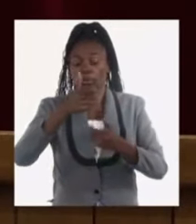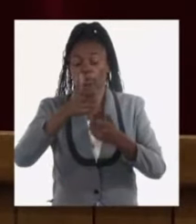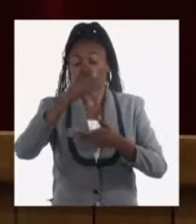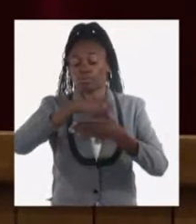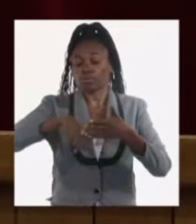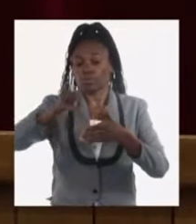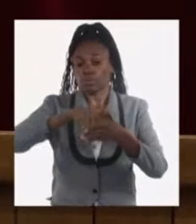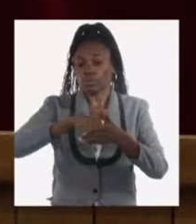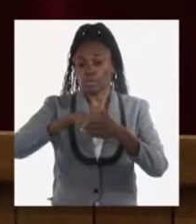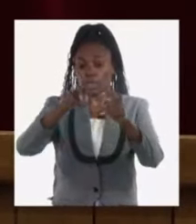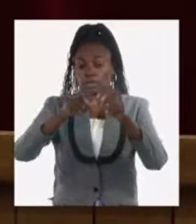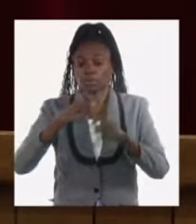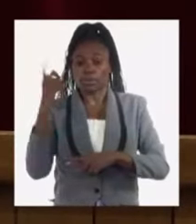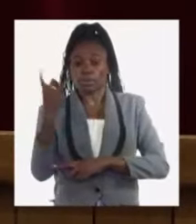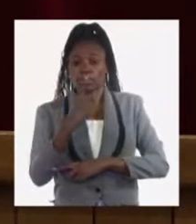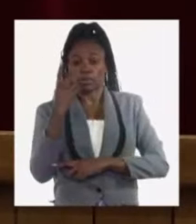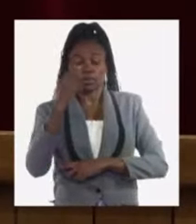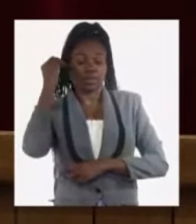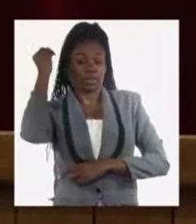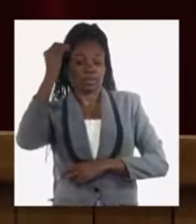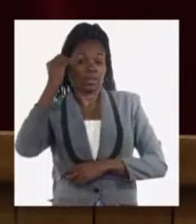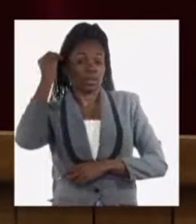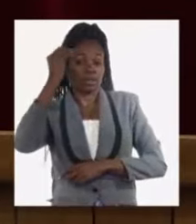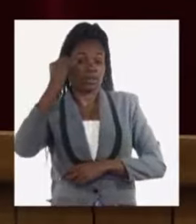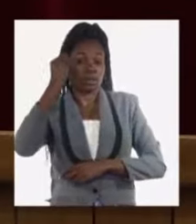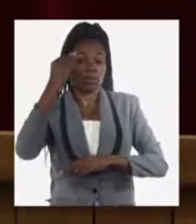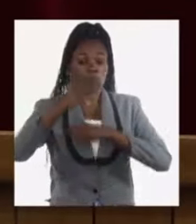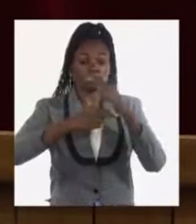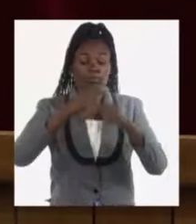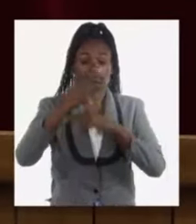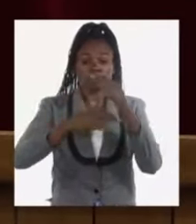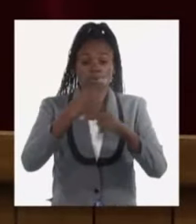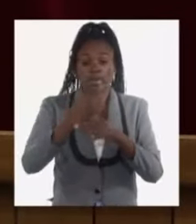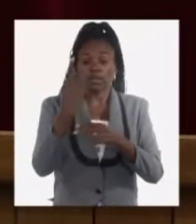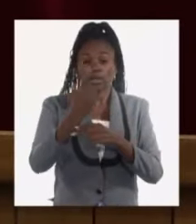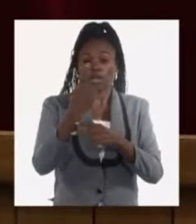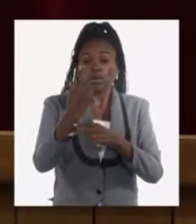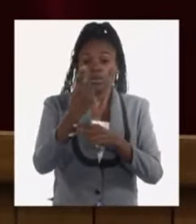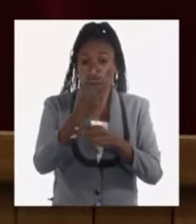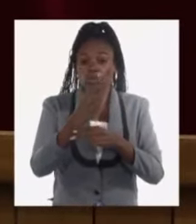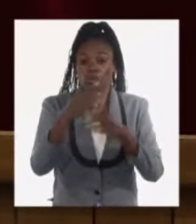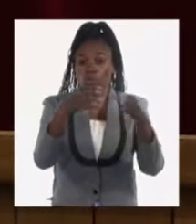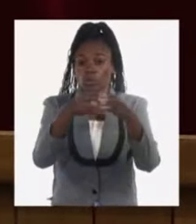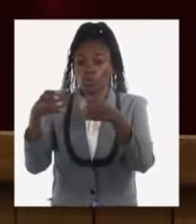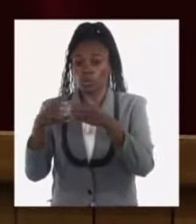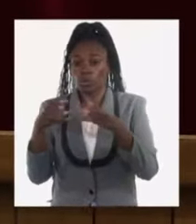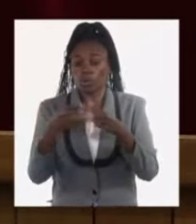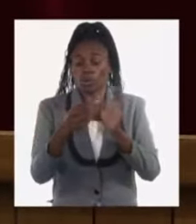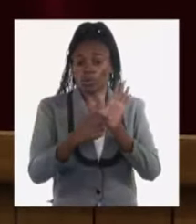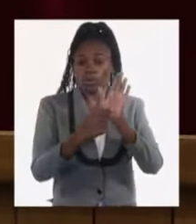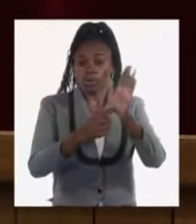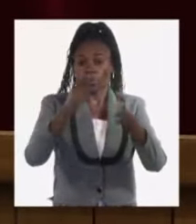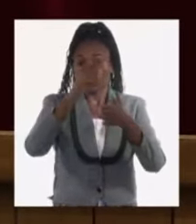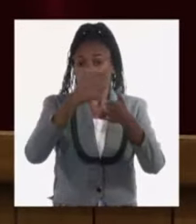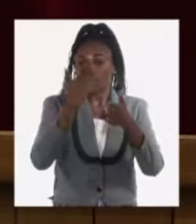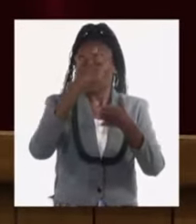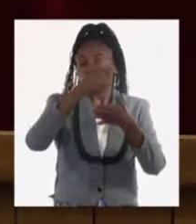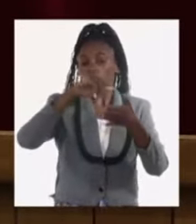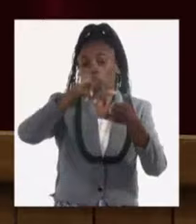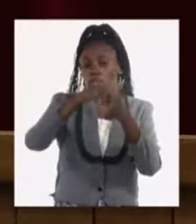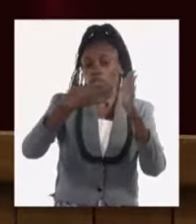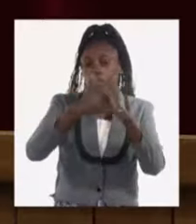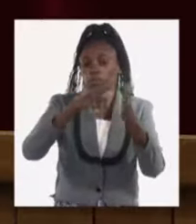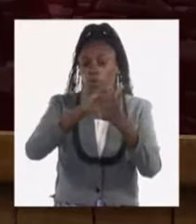Nacional, de los análisis realizados en cada una de las comisiones, donde se presentó el proyecto,